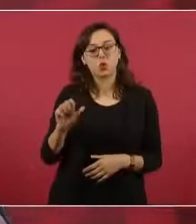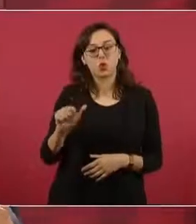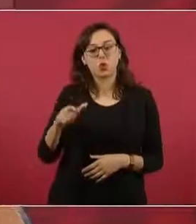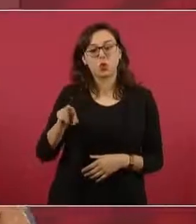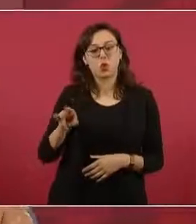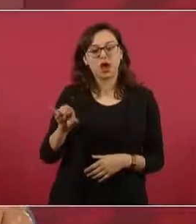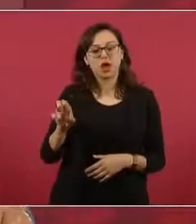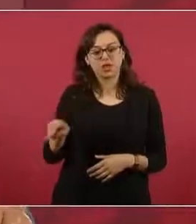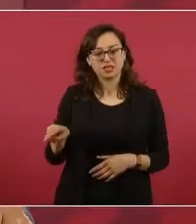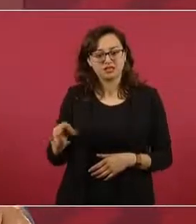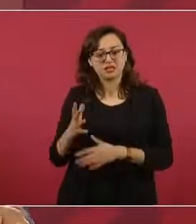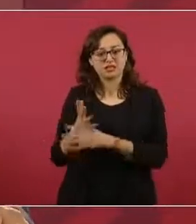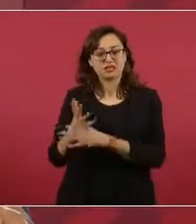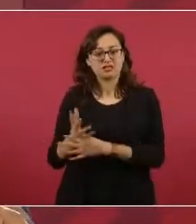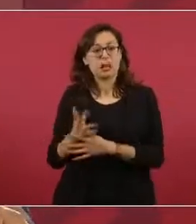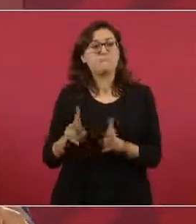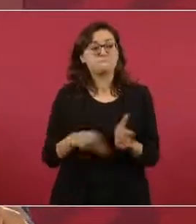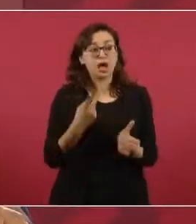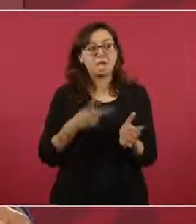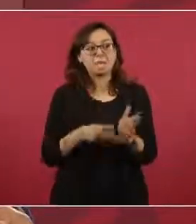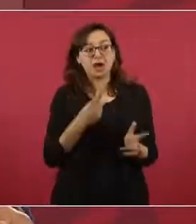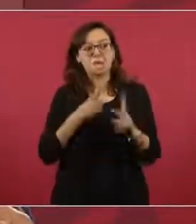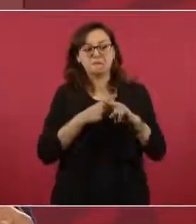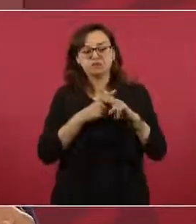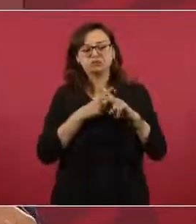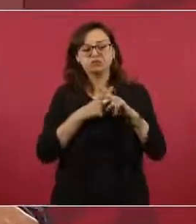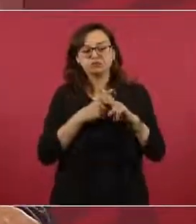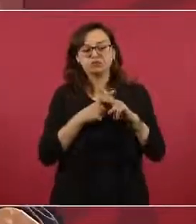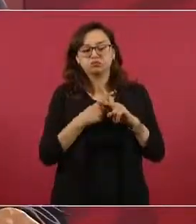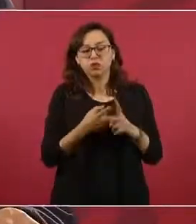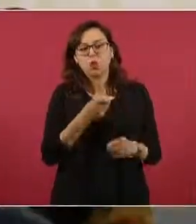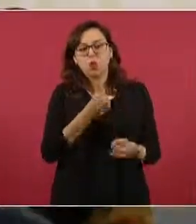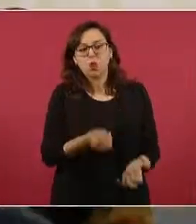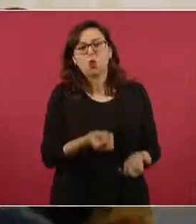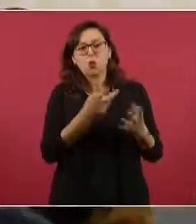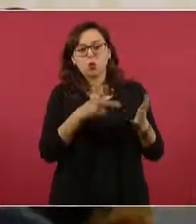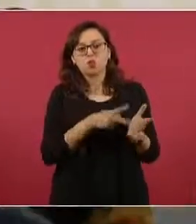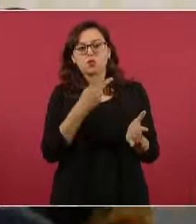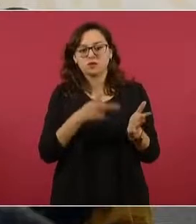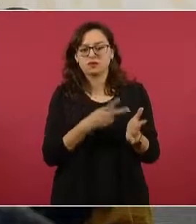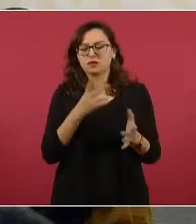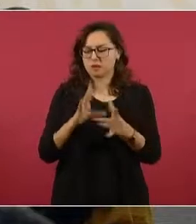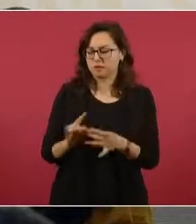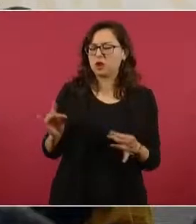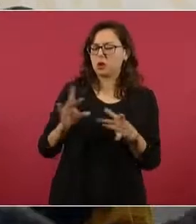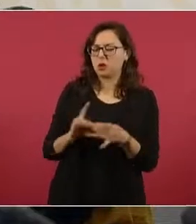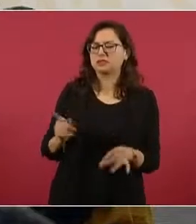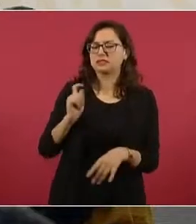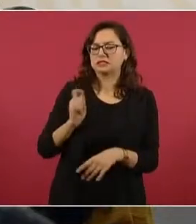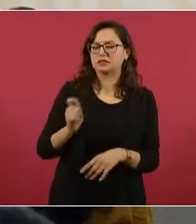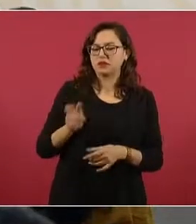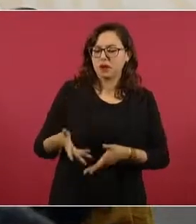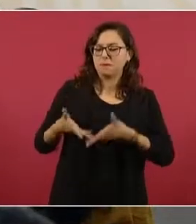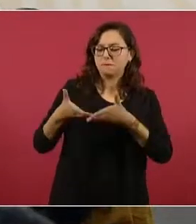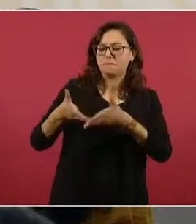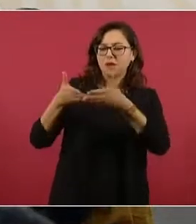mencionado la palabra carajo y sí explicó qué es el carajo en la